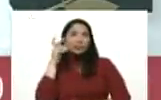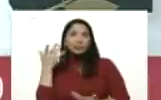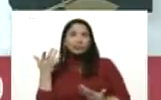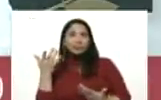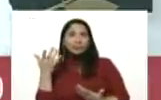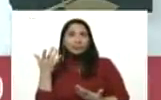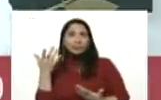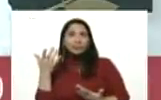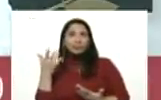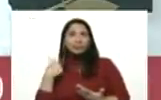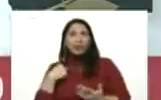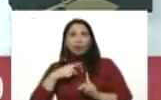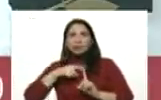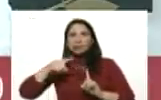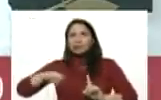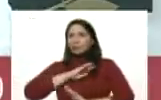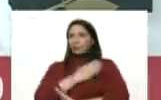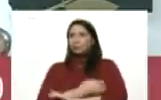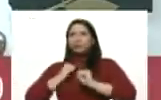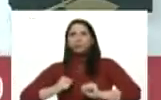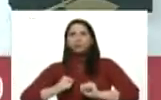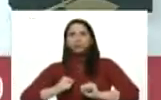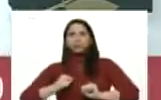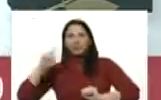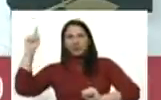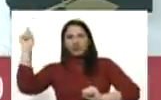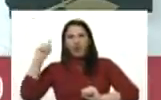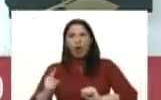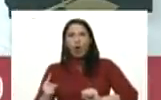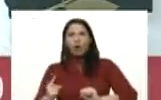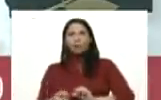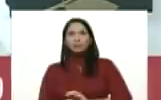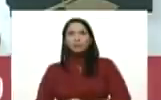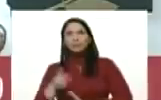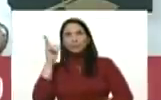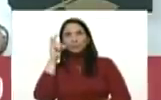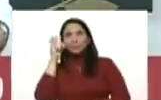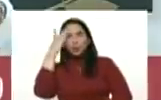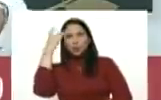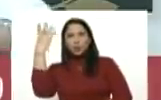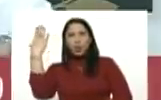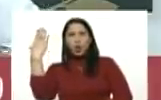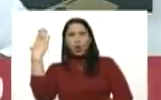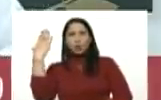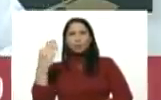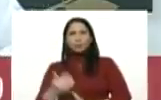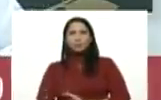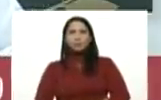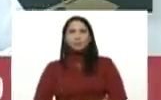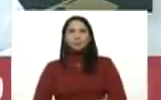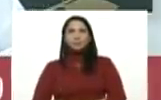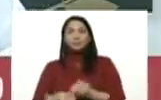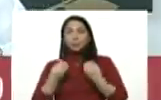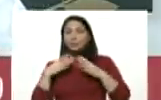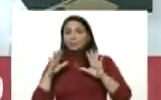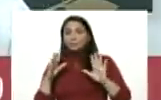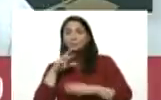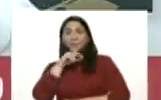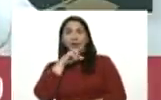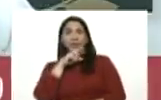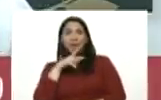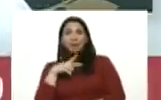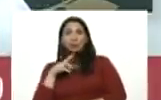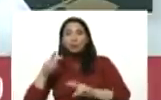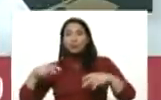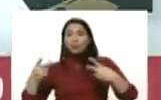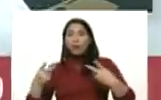así que estoy energizado por el rayo del Dios Redentor. Bueno, estaba hablándole de la